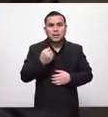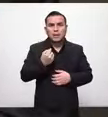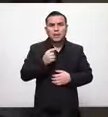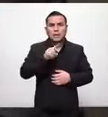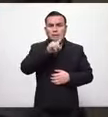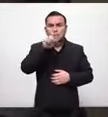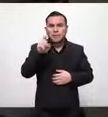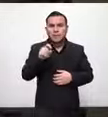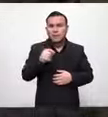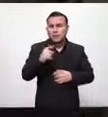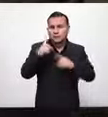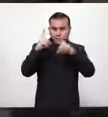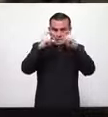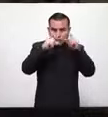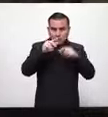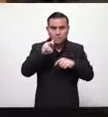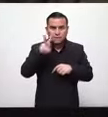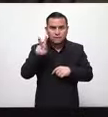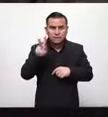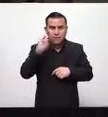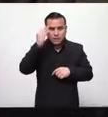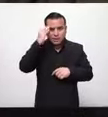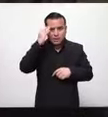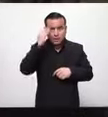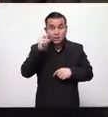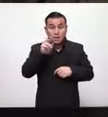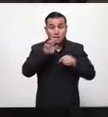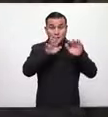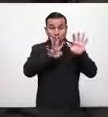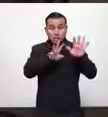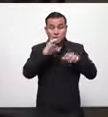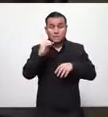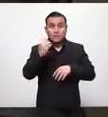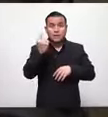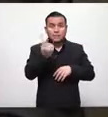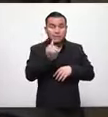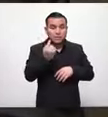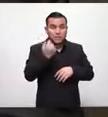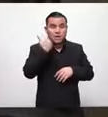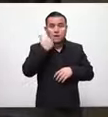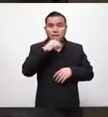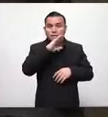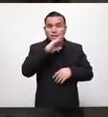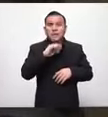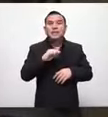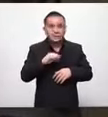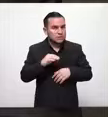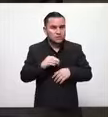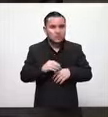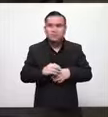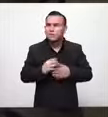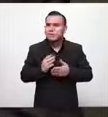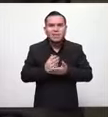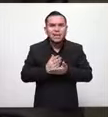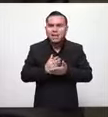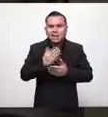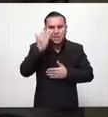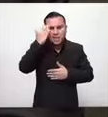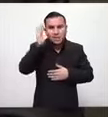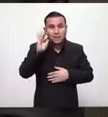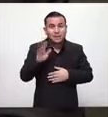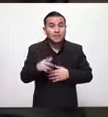colegas y amigos de la prensa ¿sabían los salvadoreños que ahí hay 90 personas agonizando? la respuesta es no no